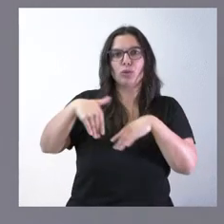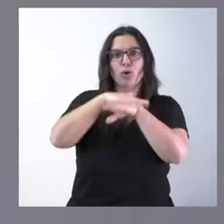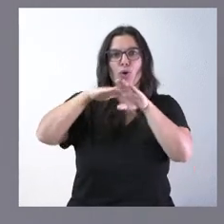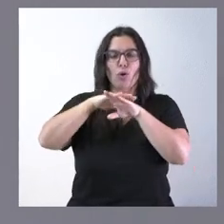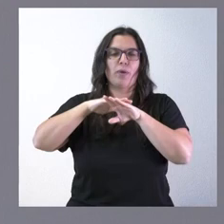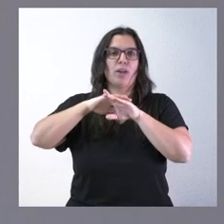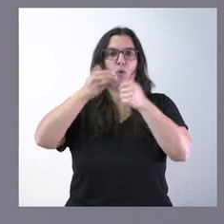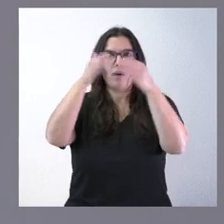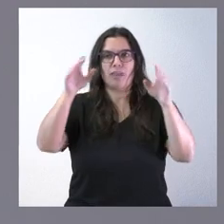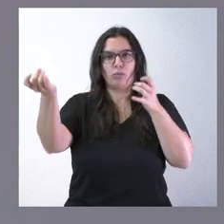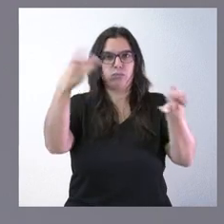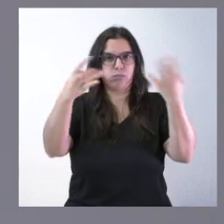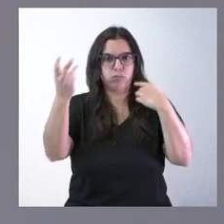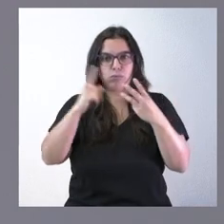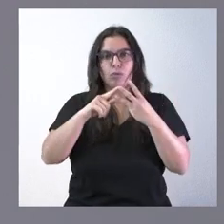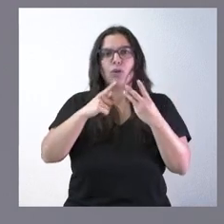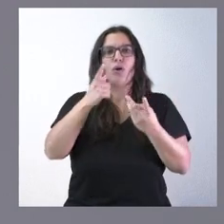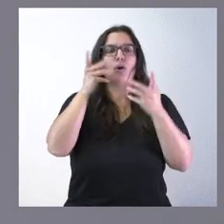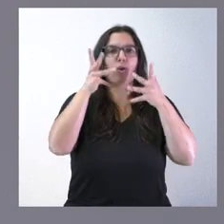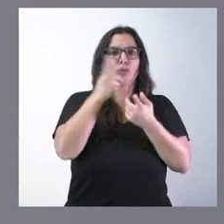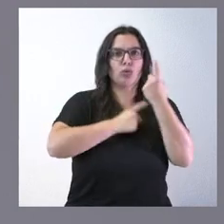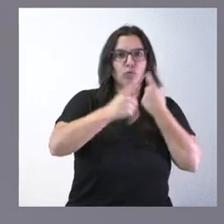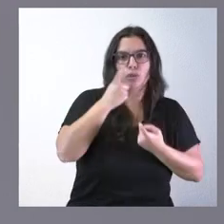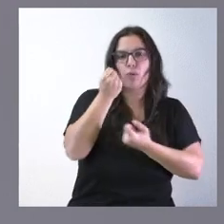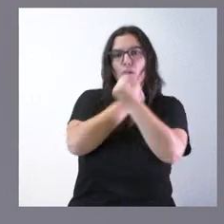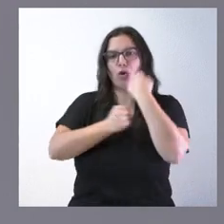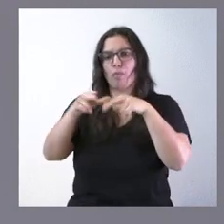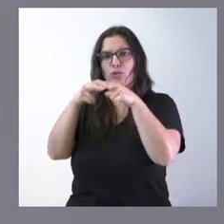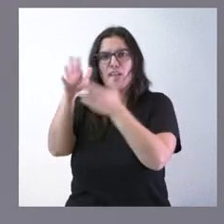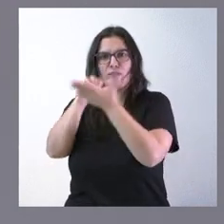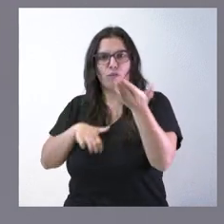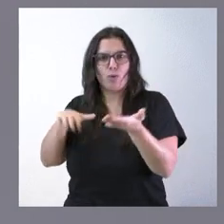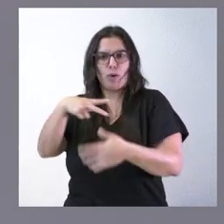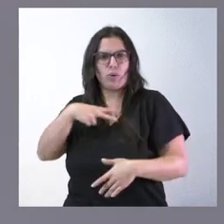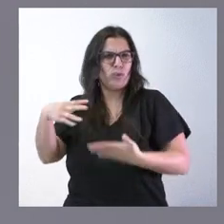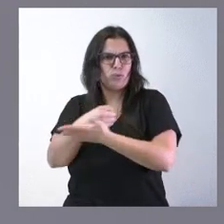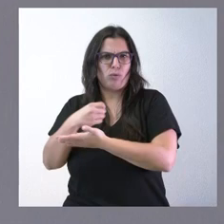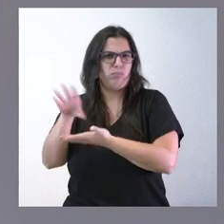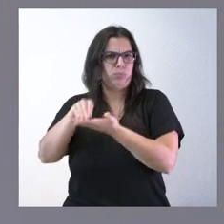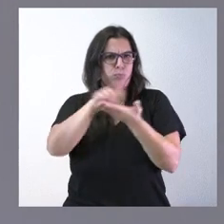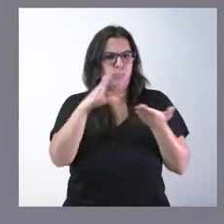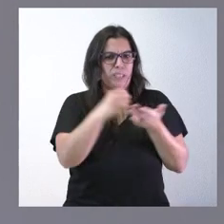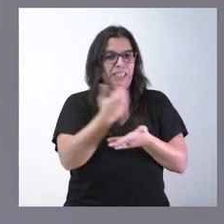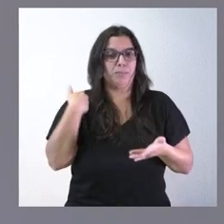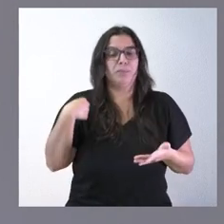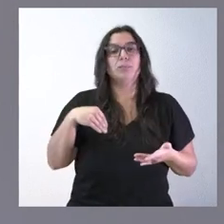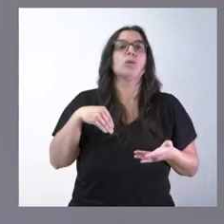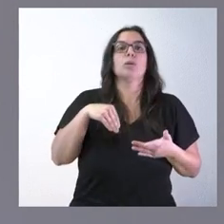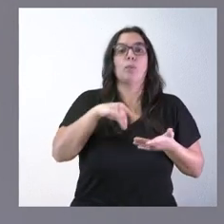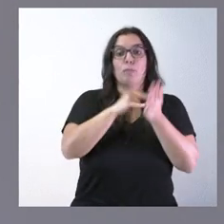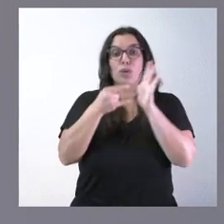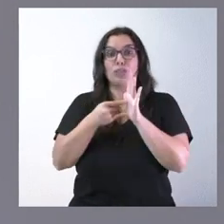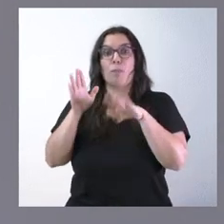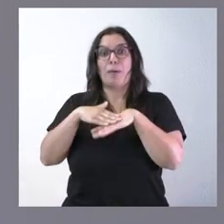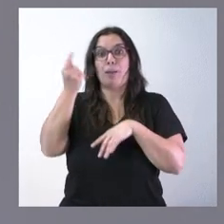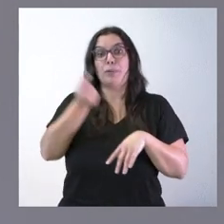luego al consejo consultivo al consejo económico y social informes jurídicos etcétera con el proyecto de acompañamiento del presupuesto ocurre algo parecido